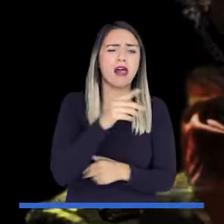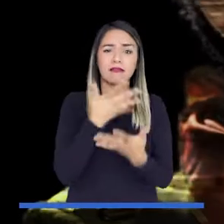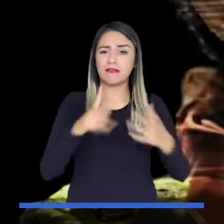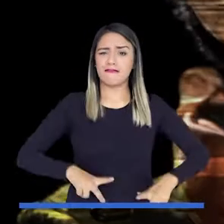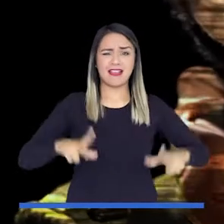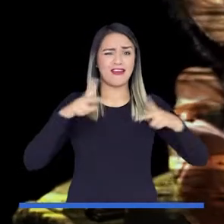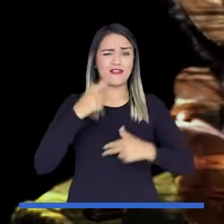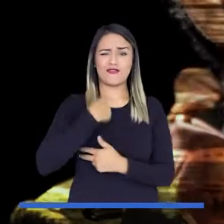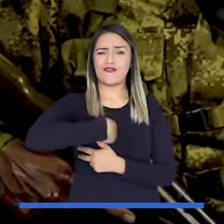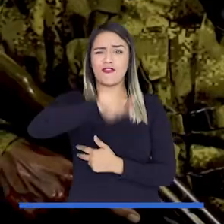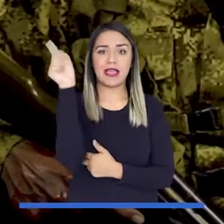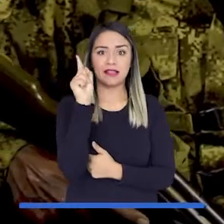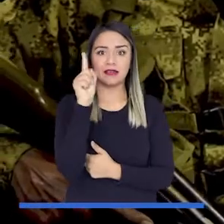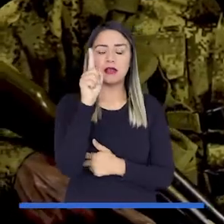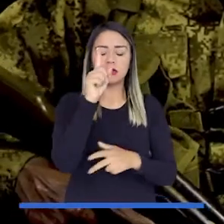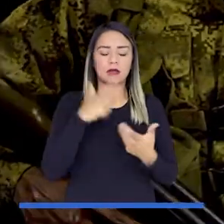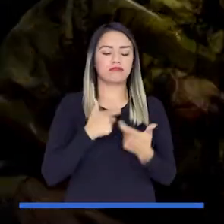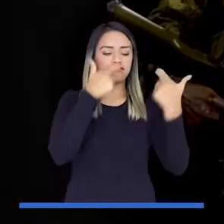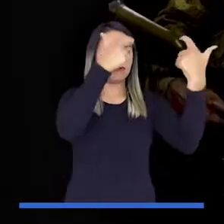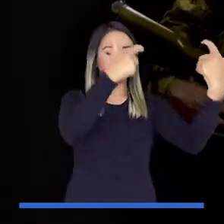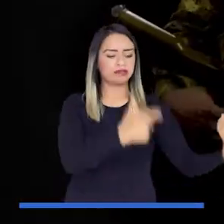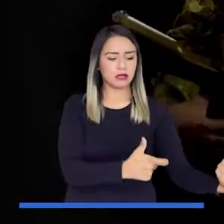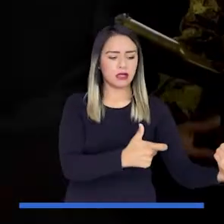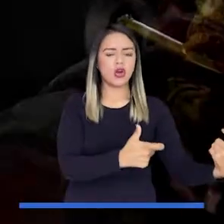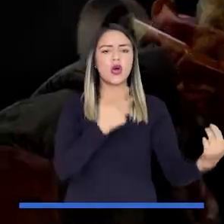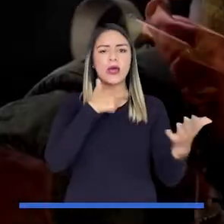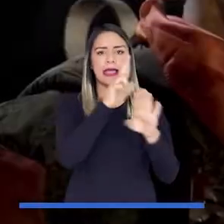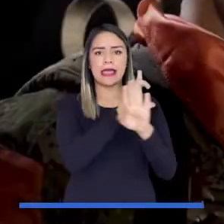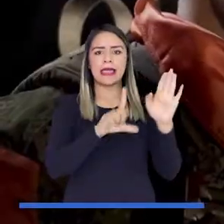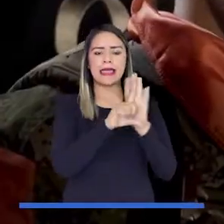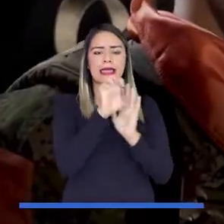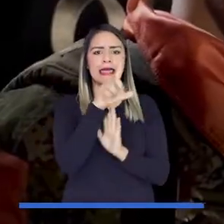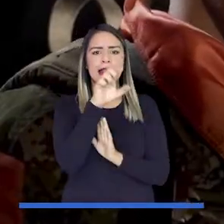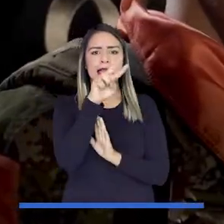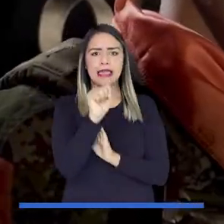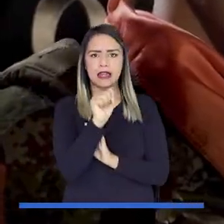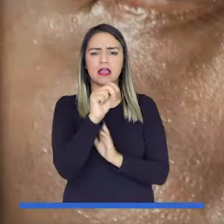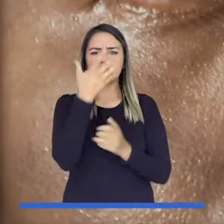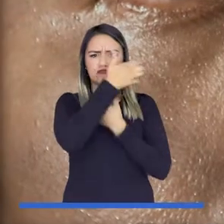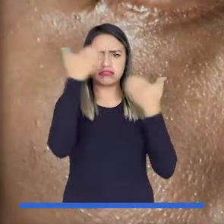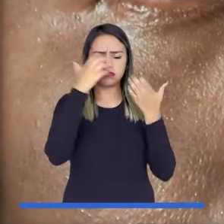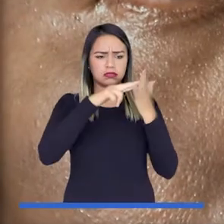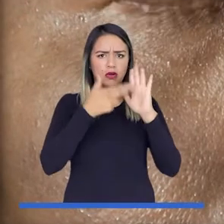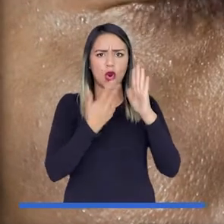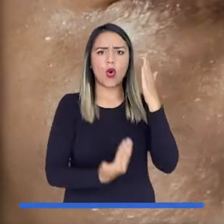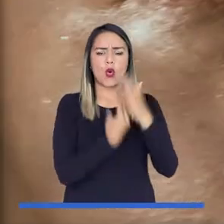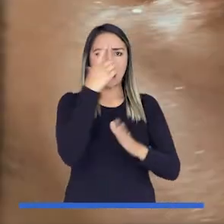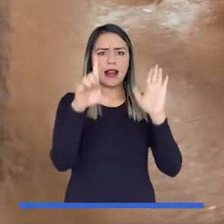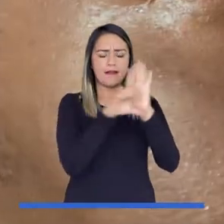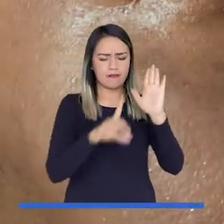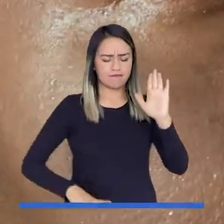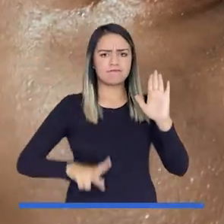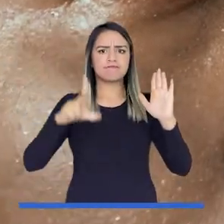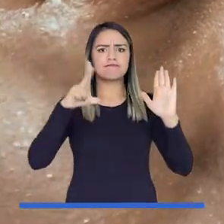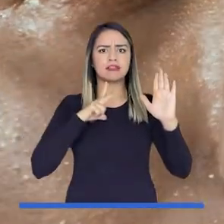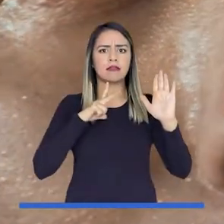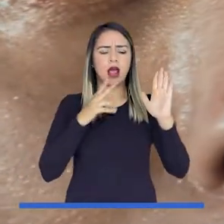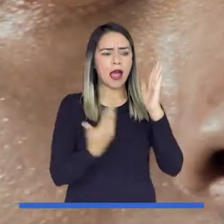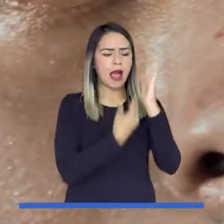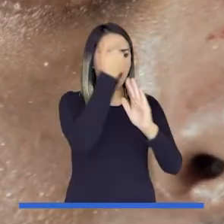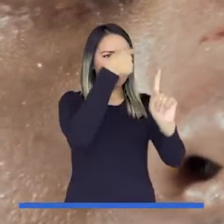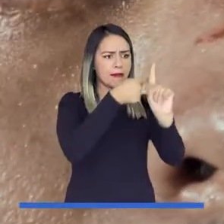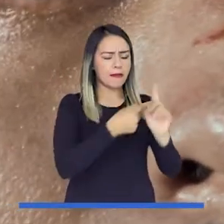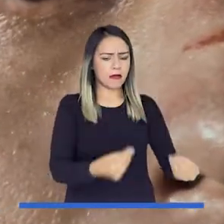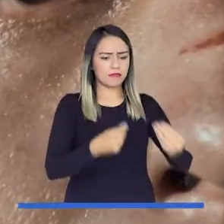mentiras y no es vida, desmovilícese y abandone el ELN, cámbiese a la vida legal,